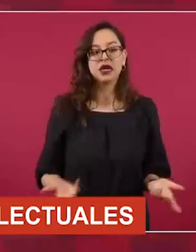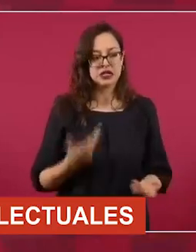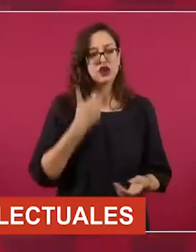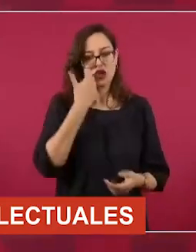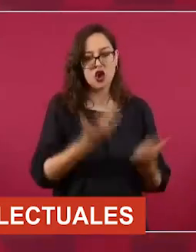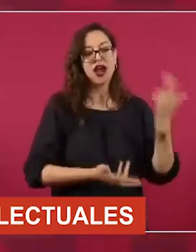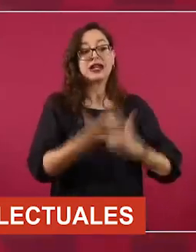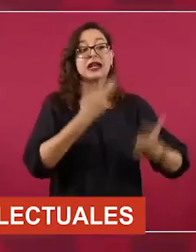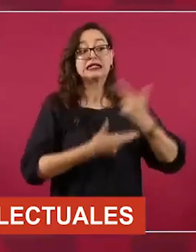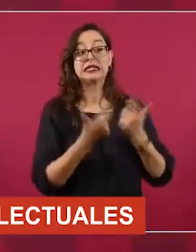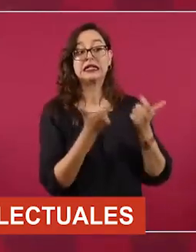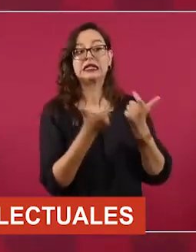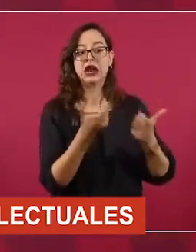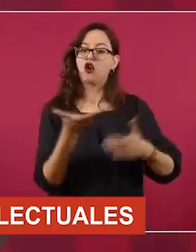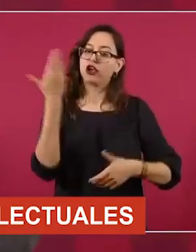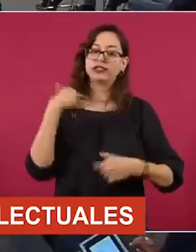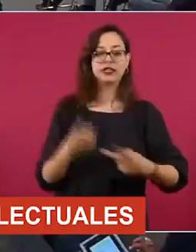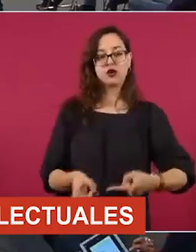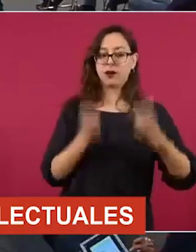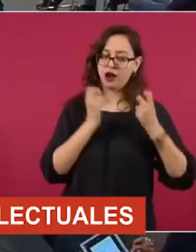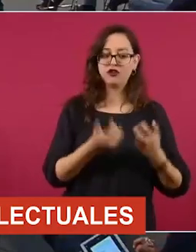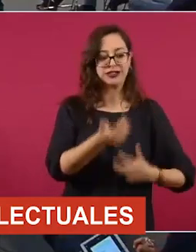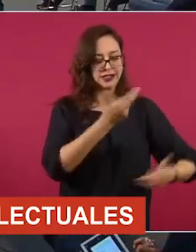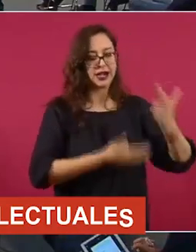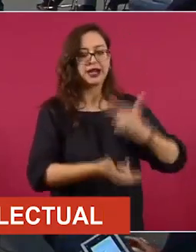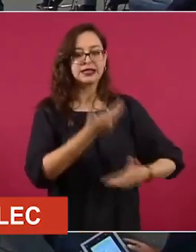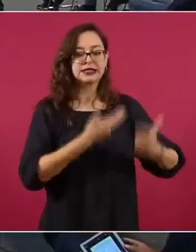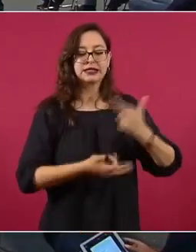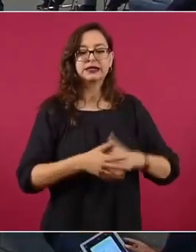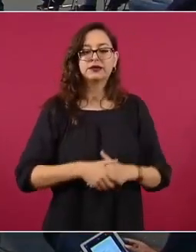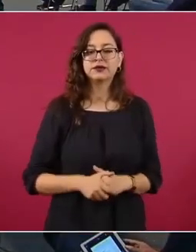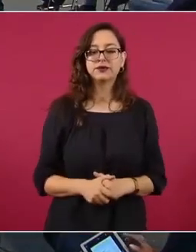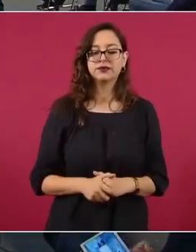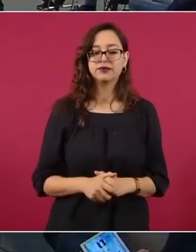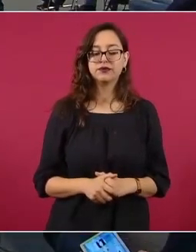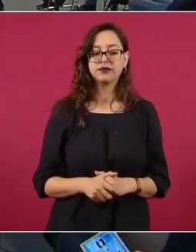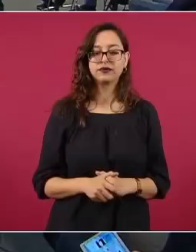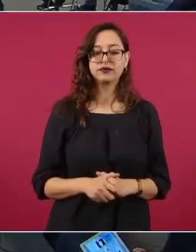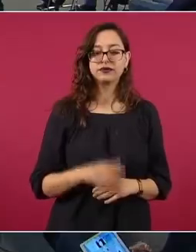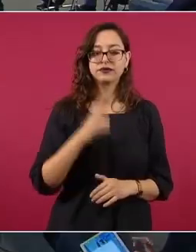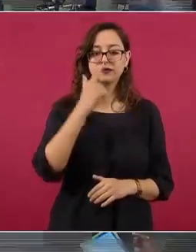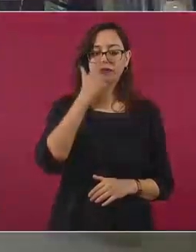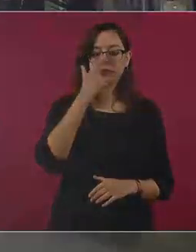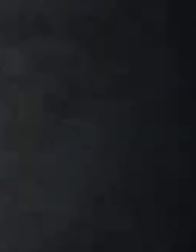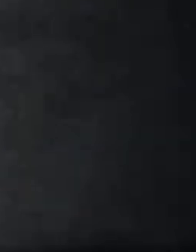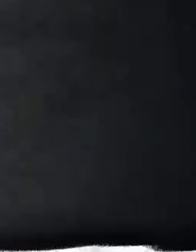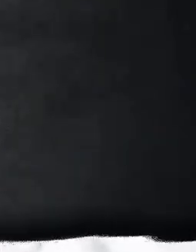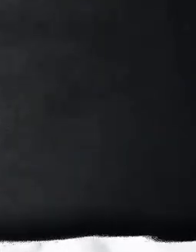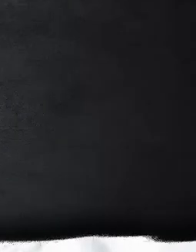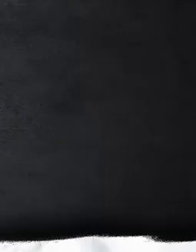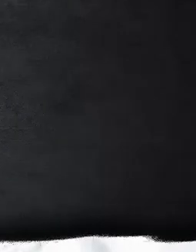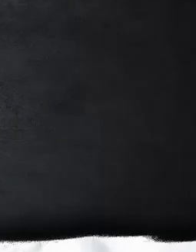robaron, que regresen lo que se robaron. ¿Cómo están los análisis?